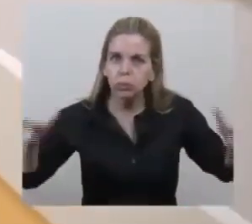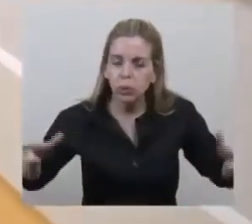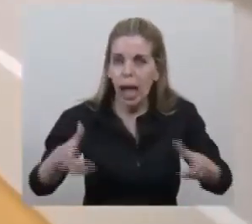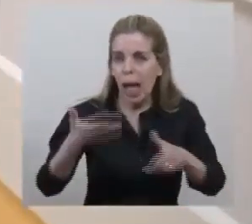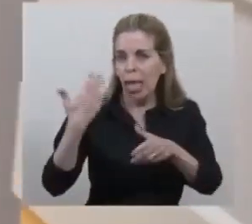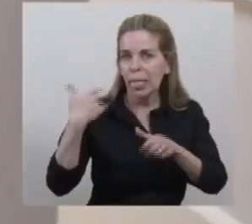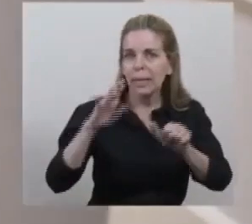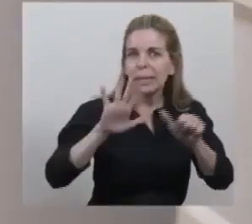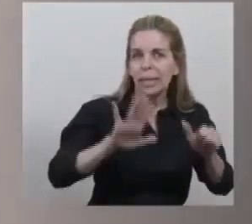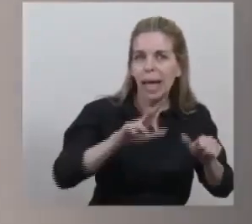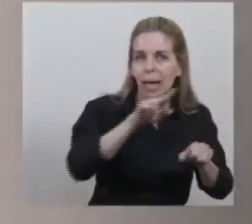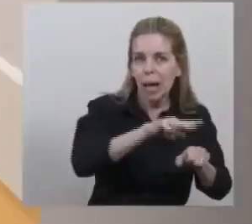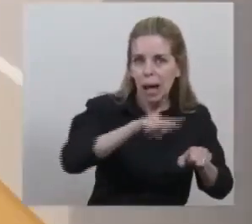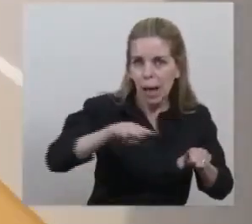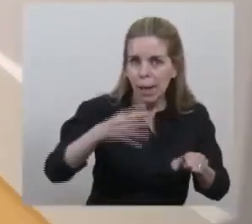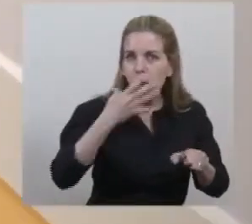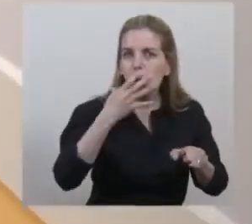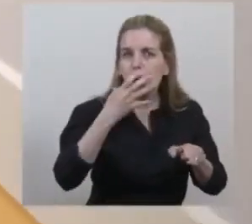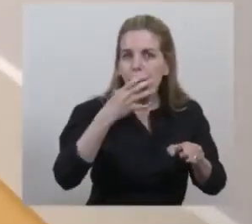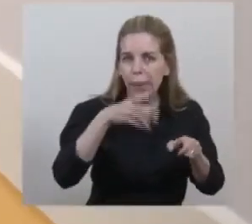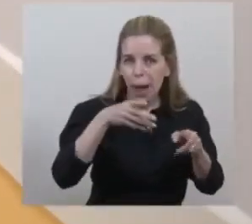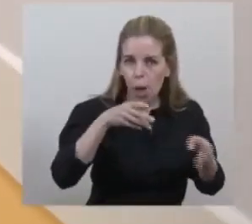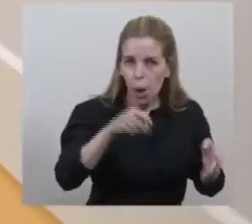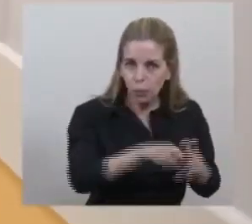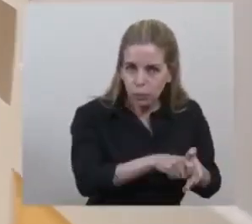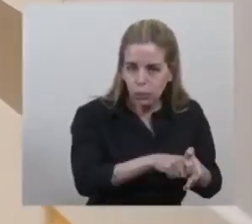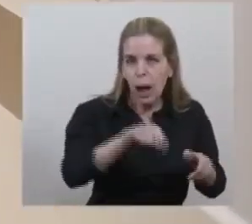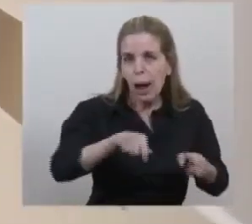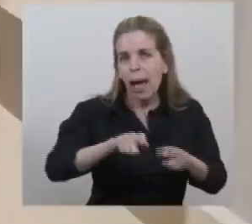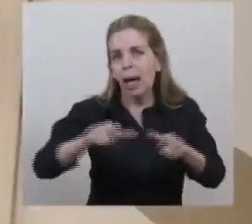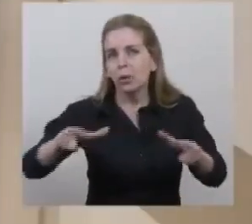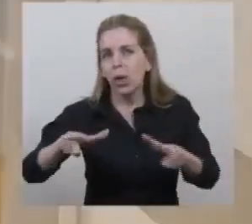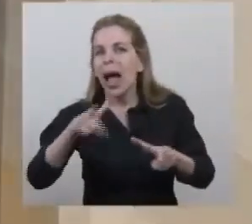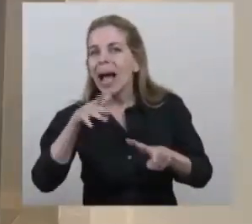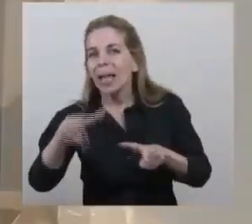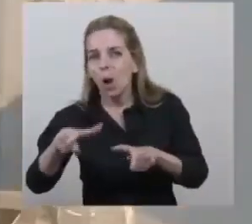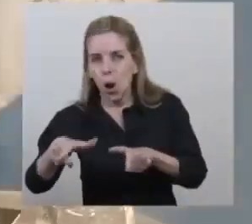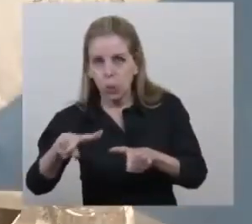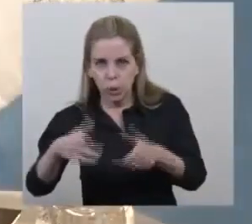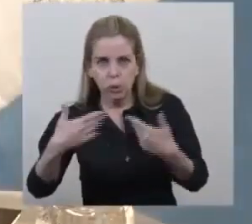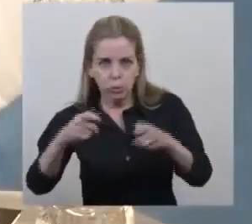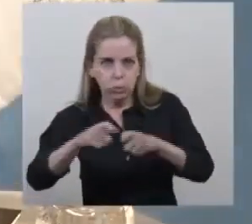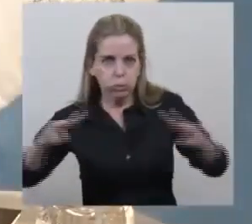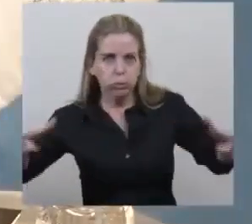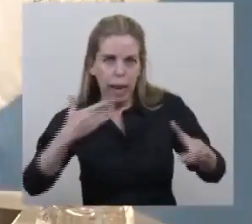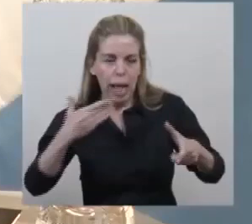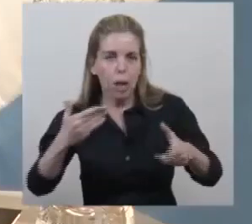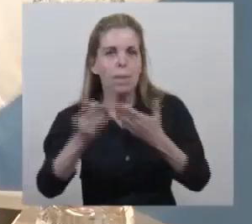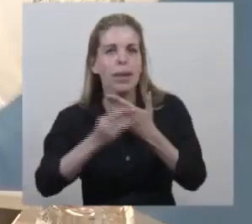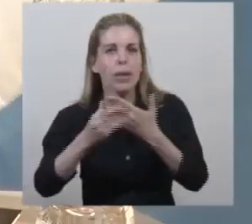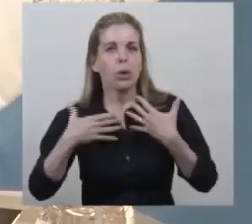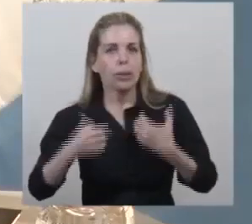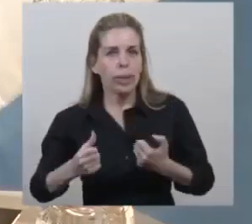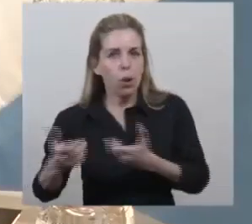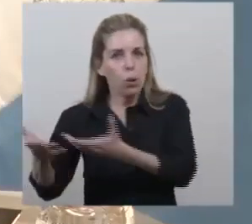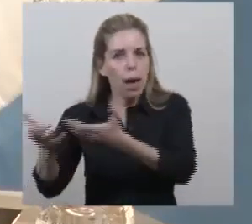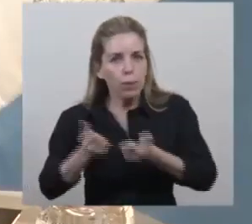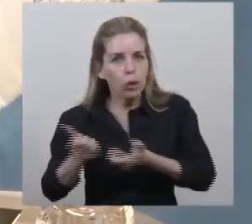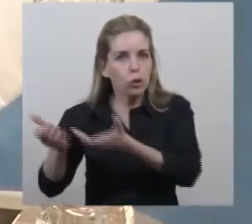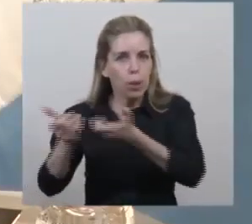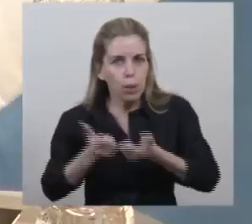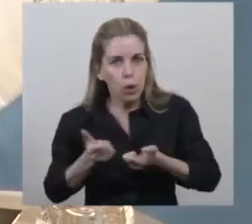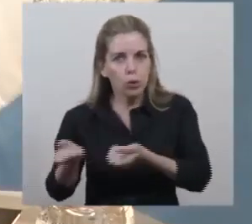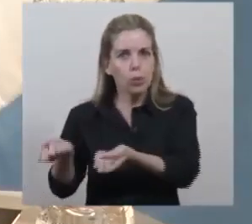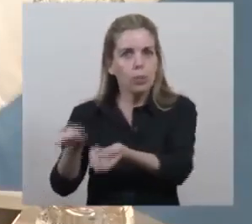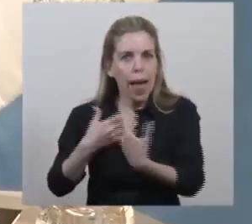camas, con respiradores y ya la posibilidad de ampliar hasta 20 con todo el acompañamiento del Ministro Ginés, todo el equipamiento y el acompañamiento que nos viene